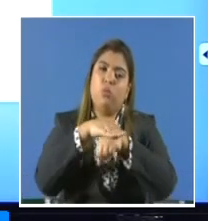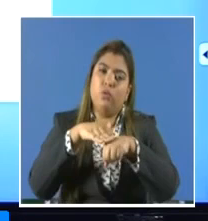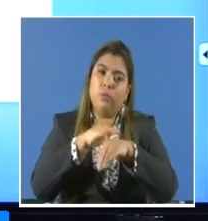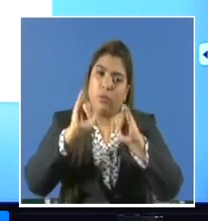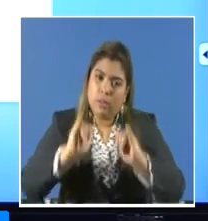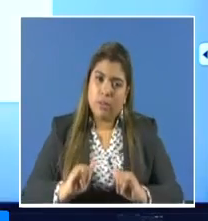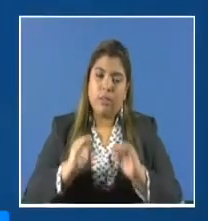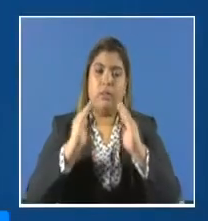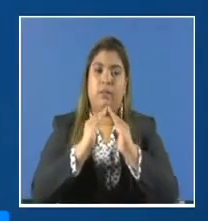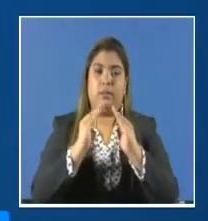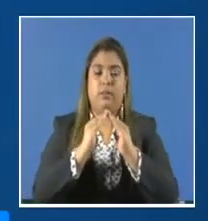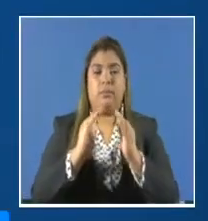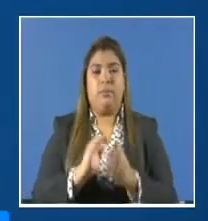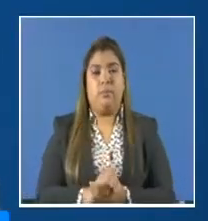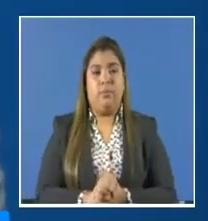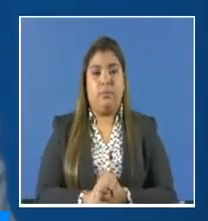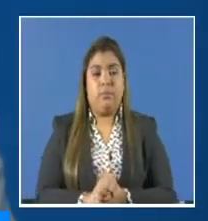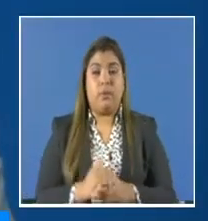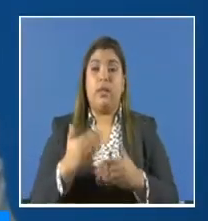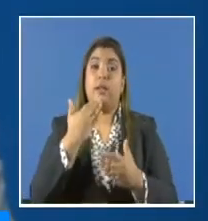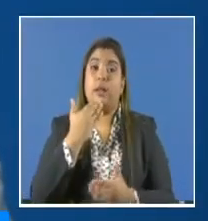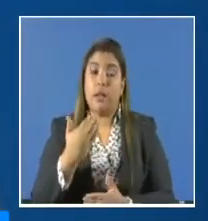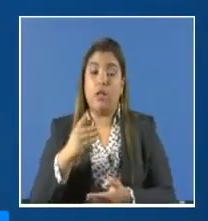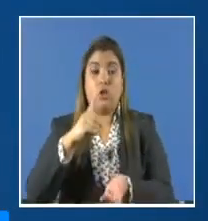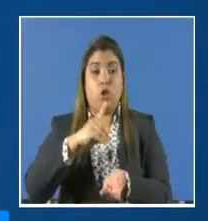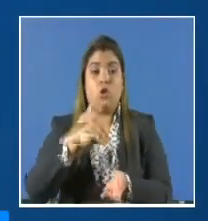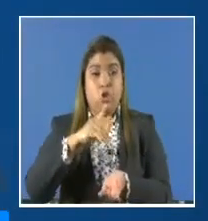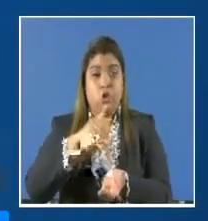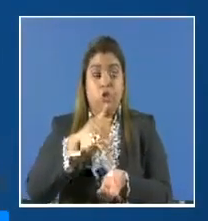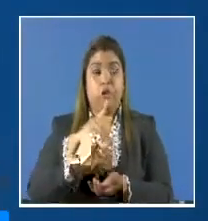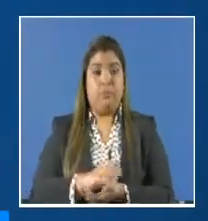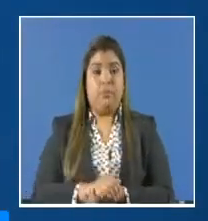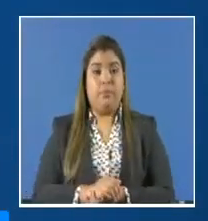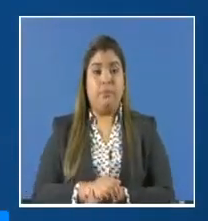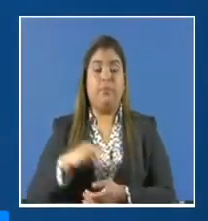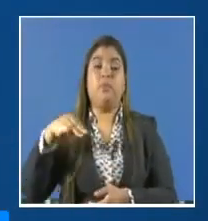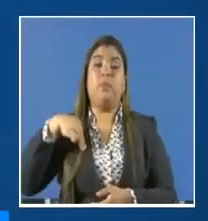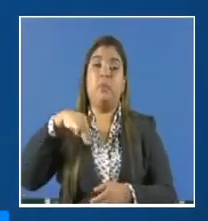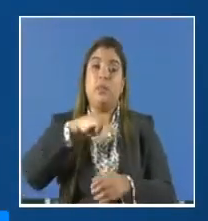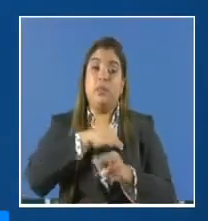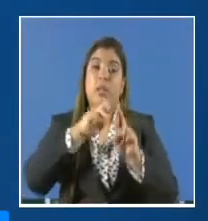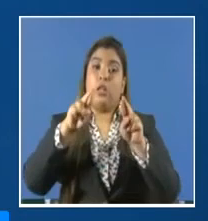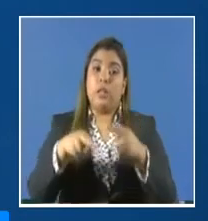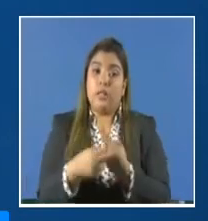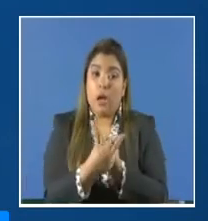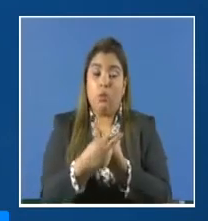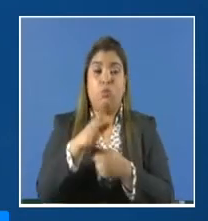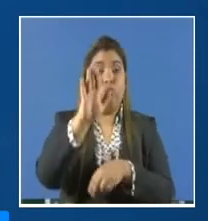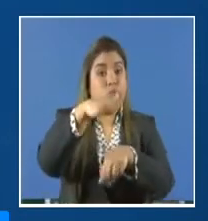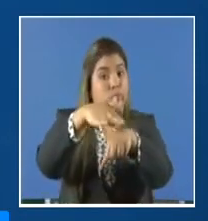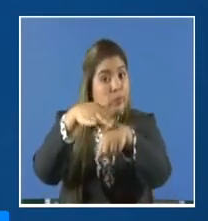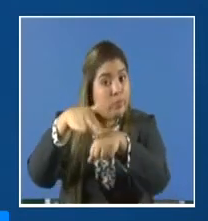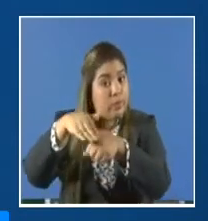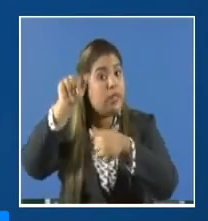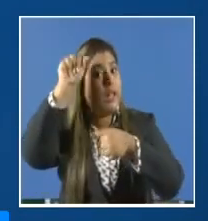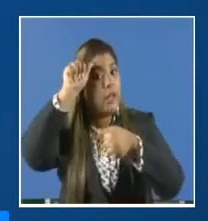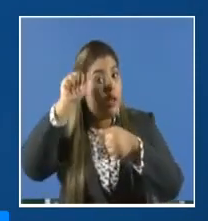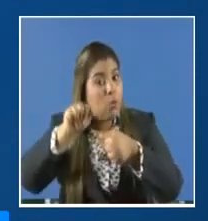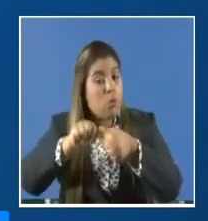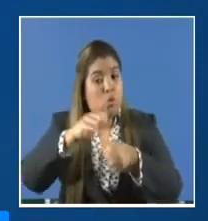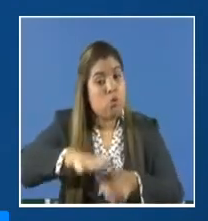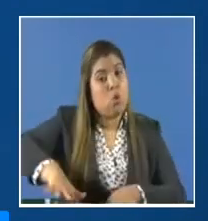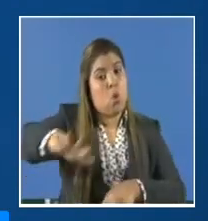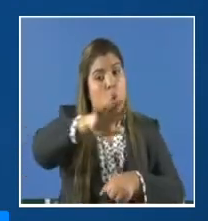Salud. Gracias. Gracias, doctora Moreno. Bueno, el Ministerio de Salud le recuerda a toda la